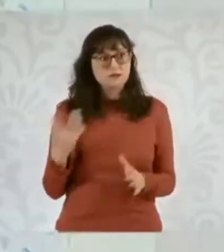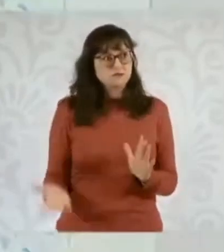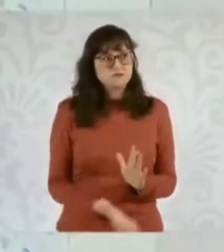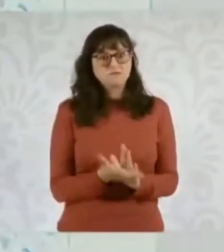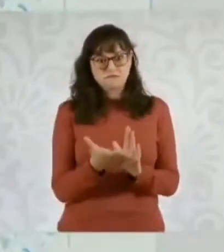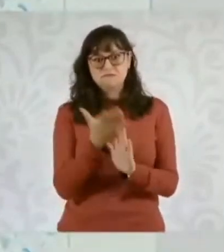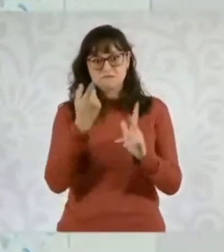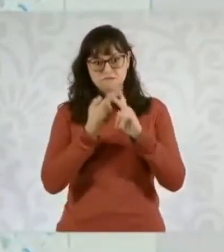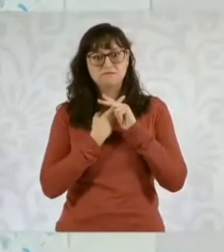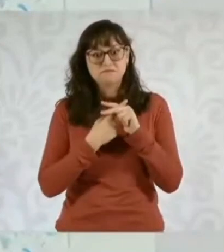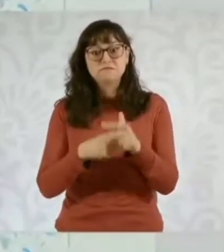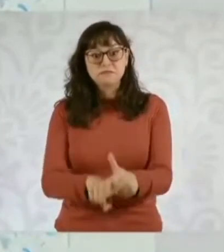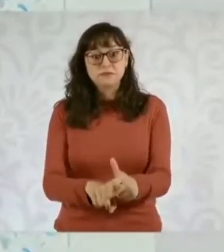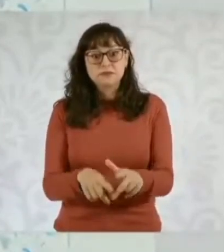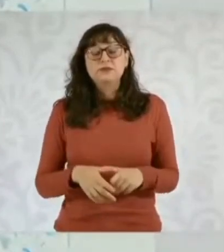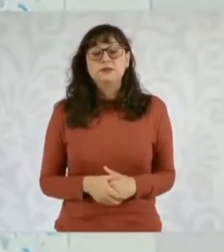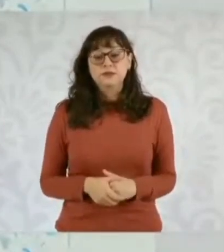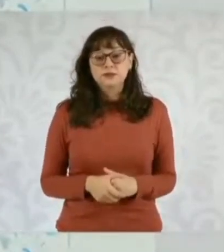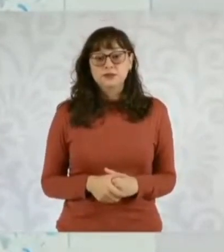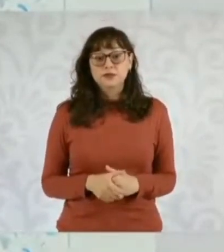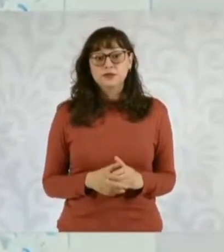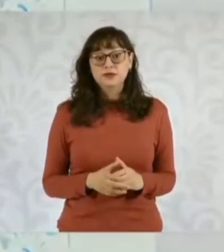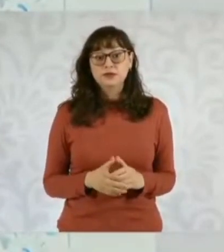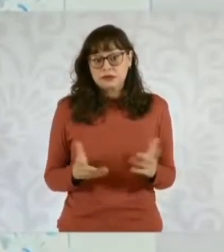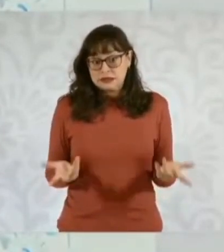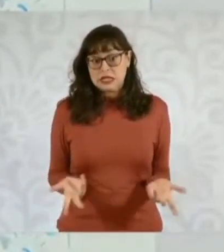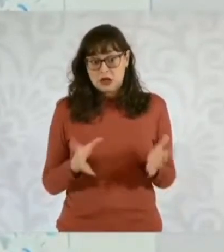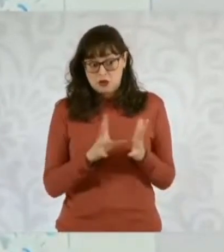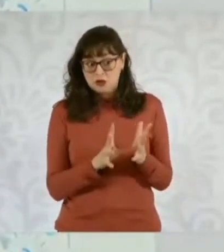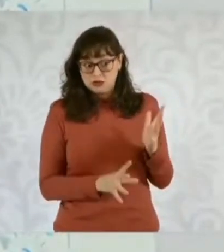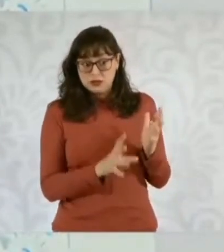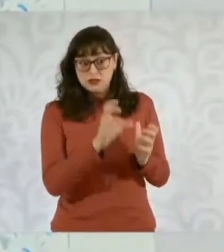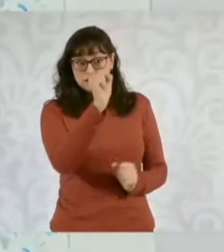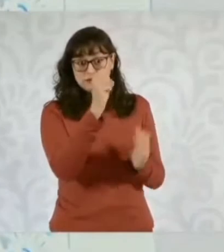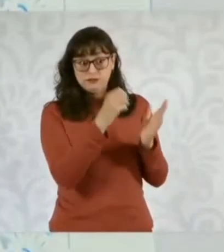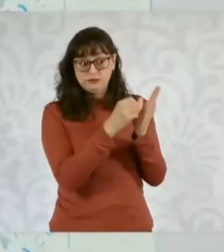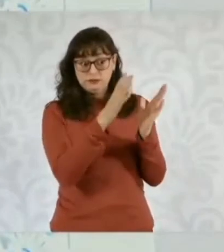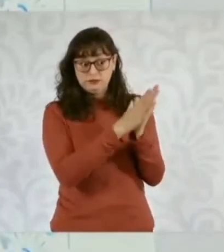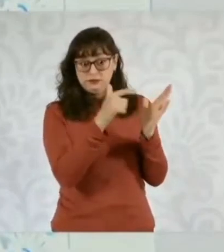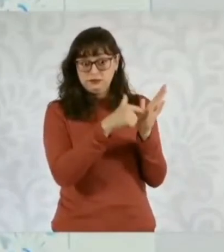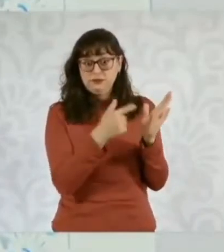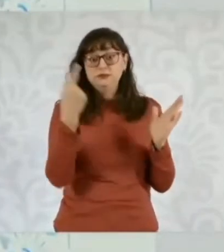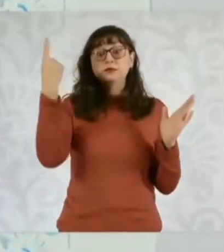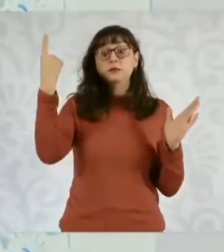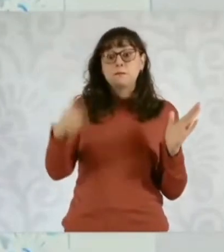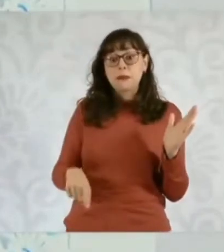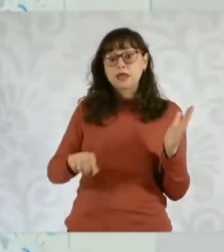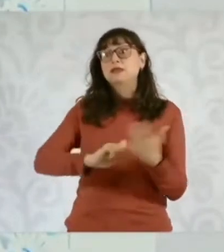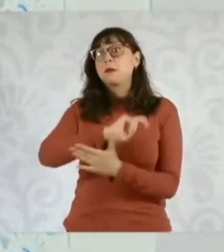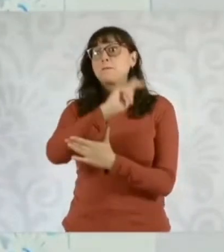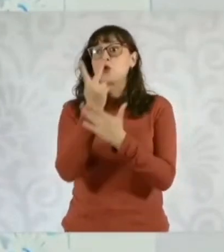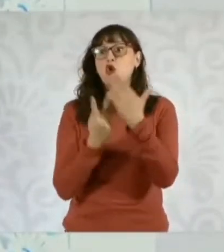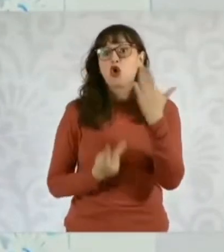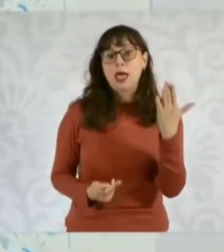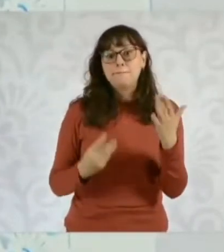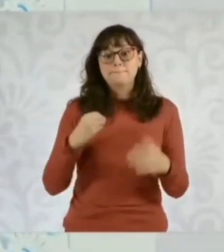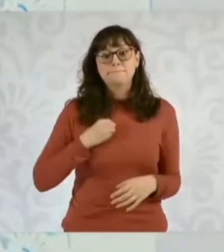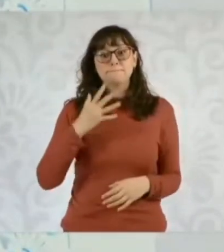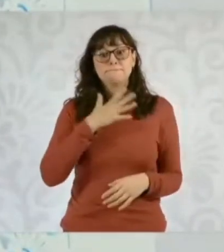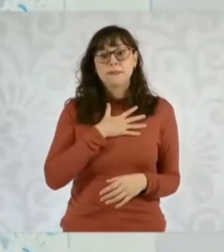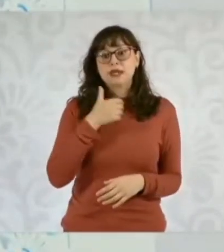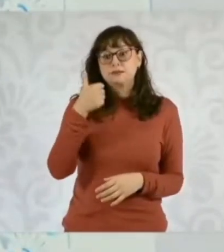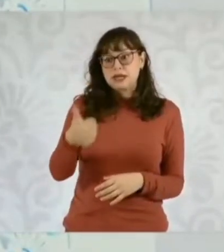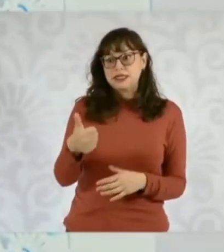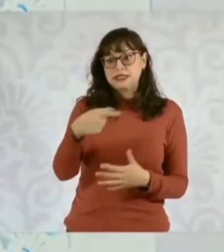tiempo, recuerden que nosotros ya por Constitución tenemos una serie de programas de bienestar que se